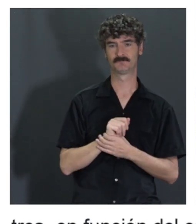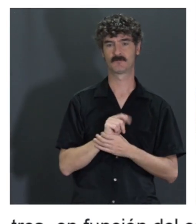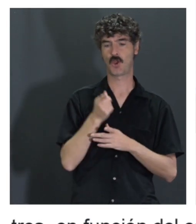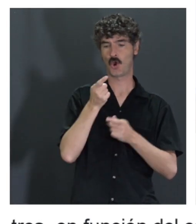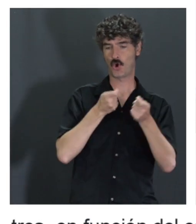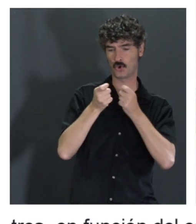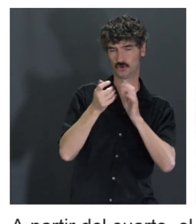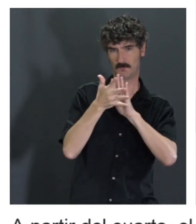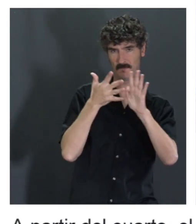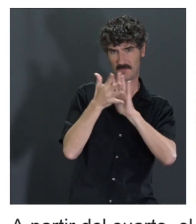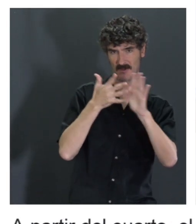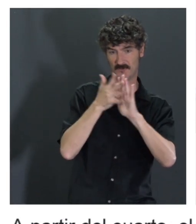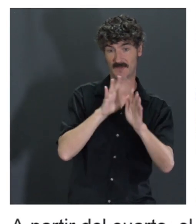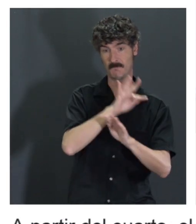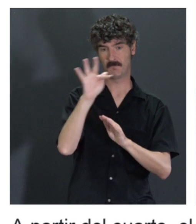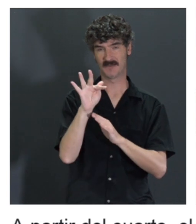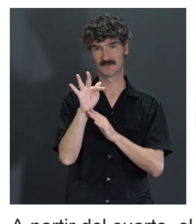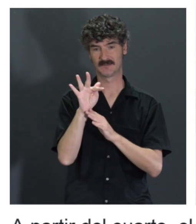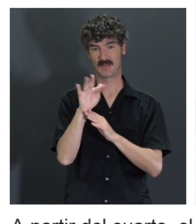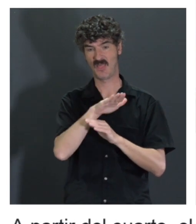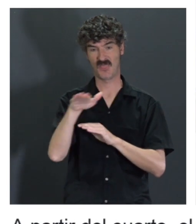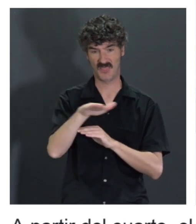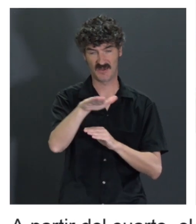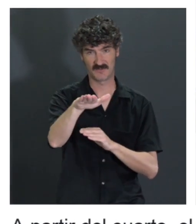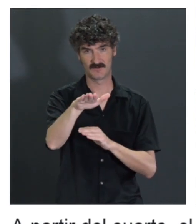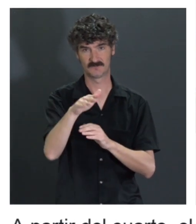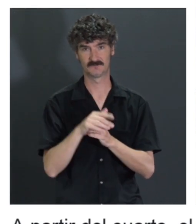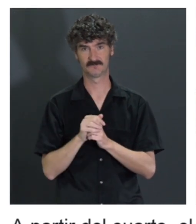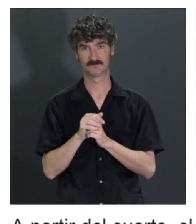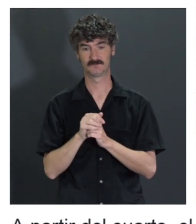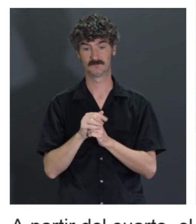control de la velocidad y a la vez el de la dirección del vehículo pero sin ningún sistema de respaldo